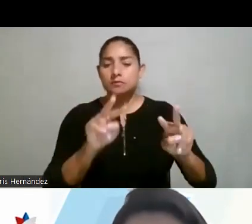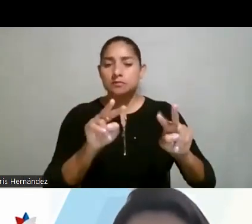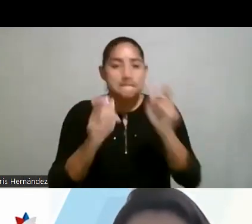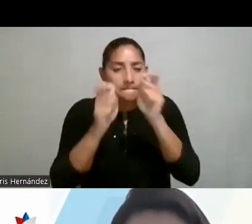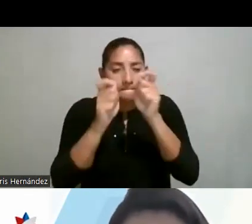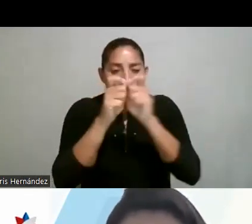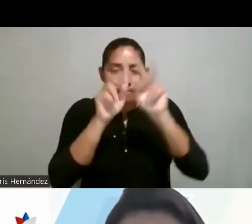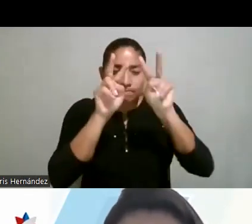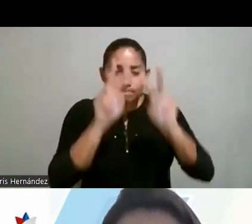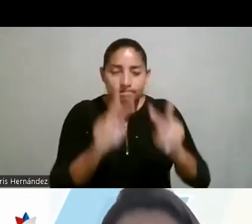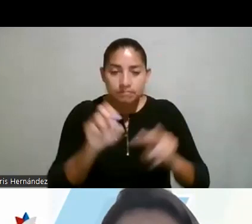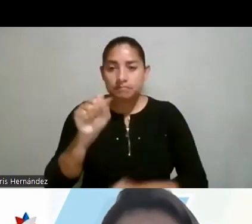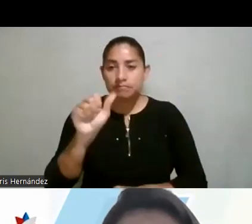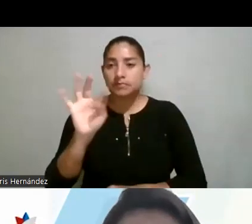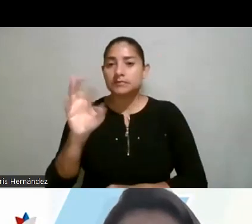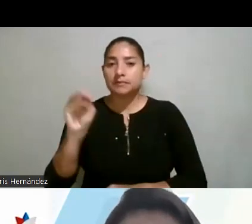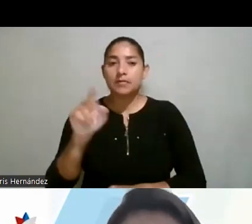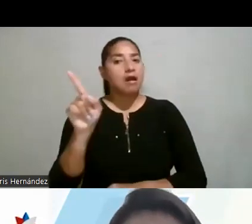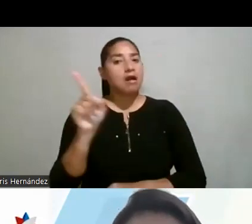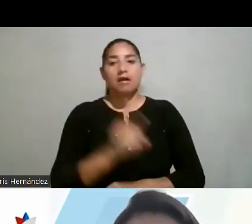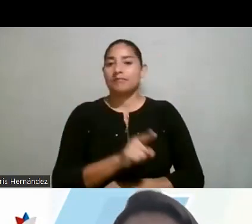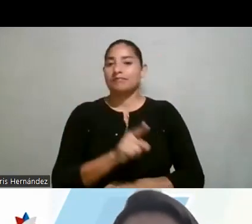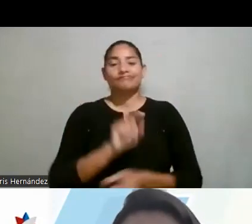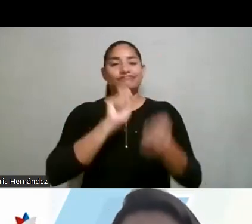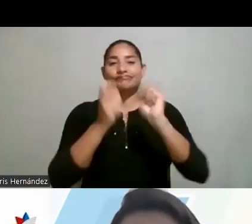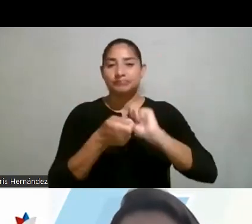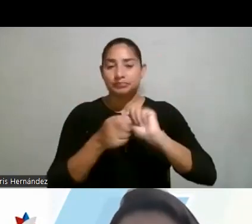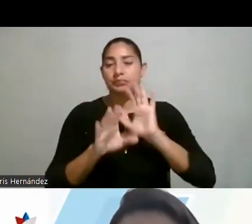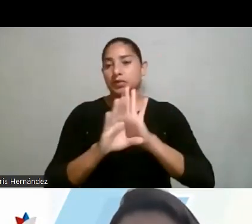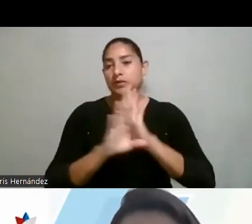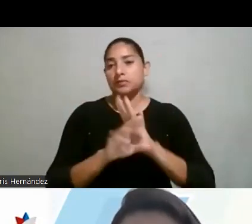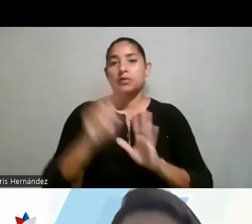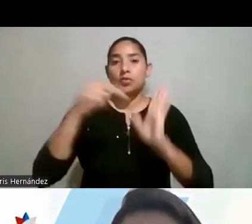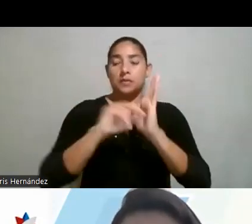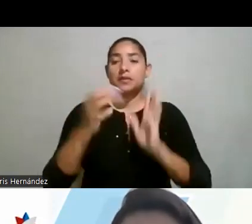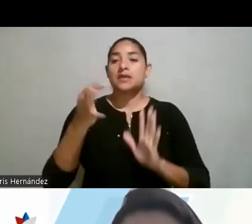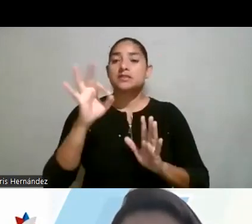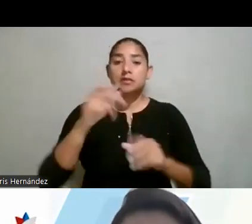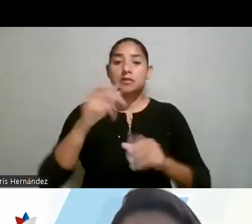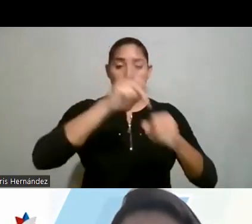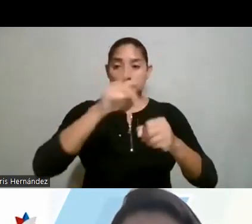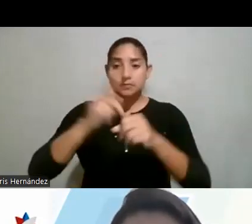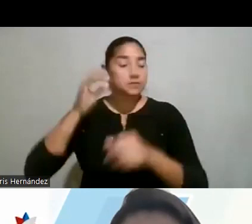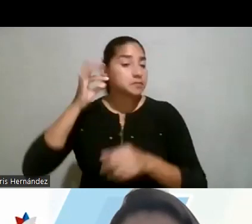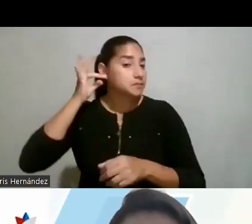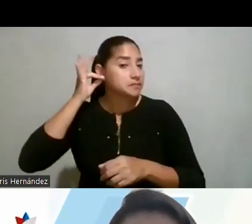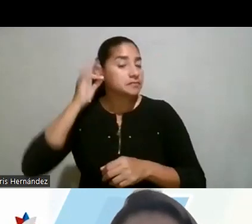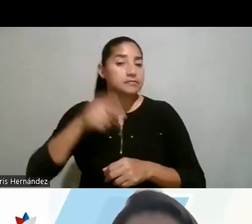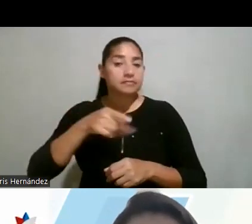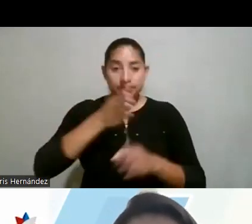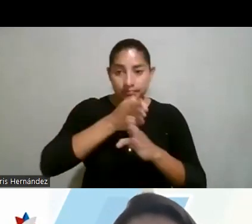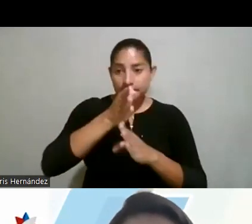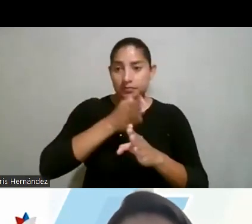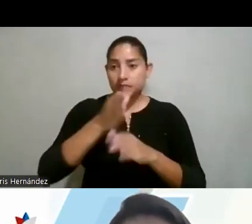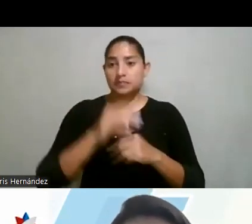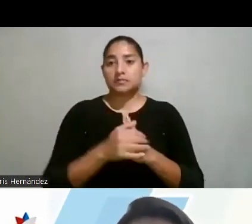a los campos STEM. Cuando nosotros vemos en el 2019 la participación femenina en estas carreras,